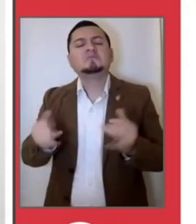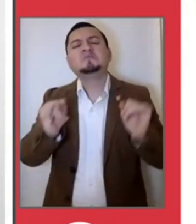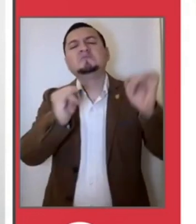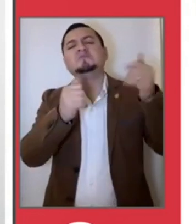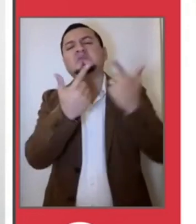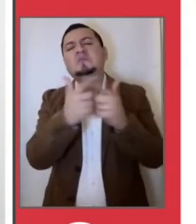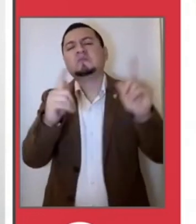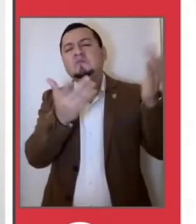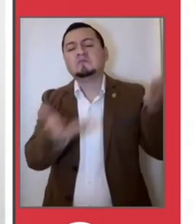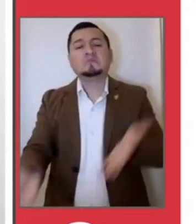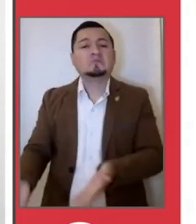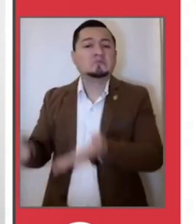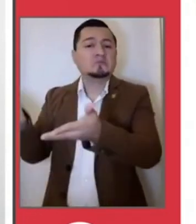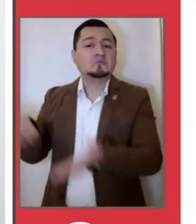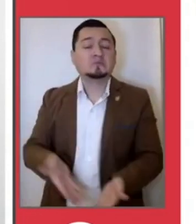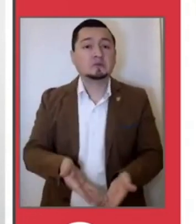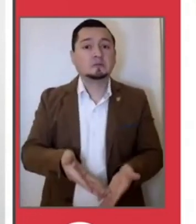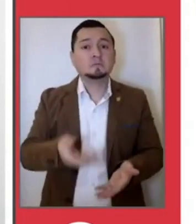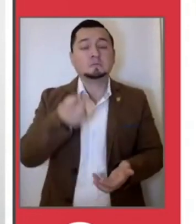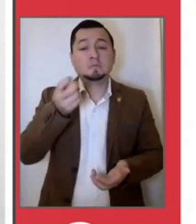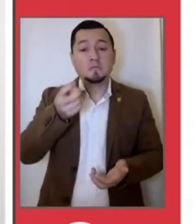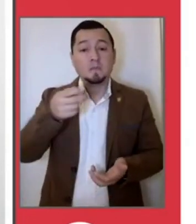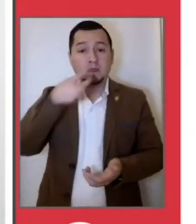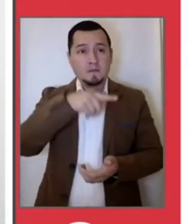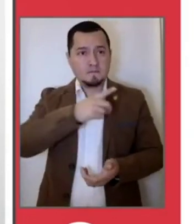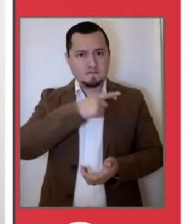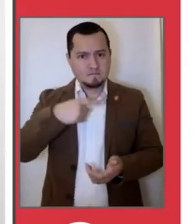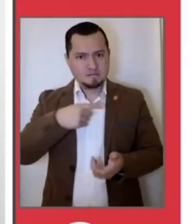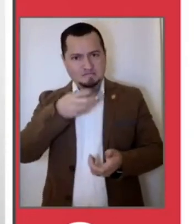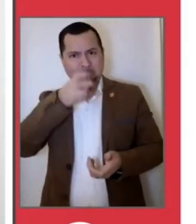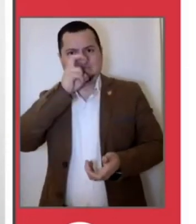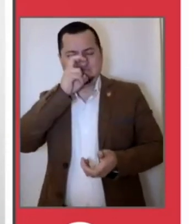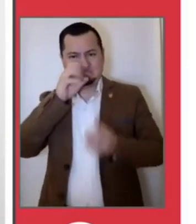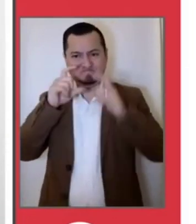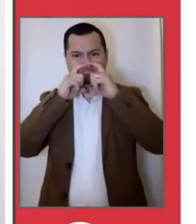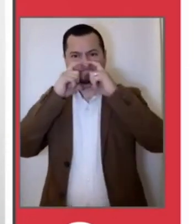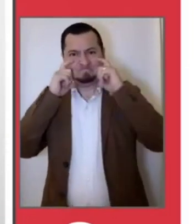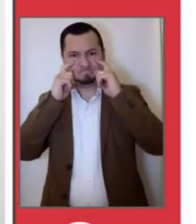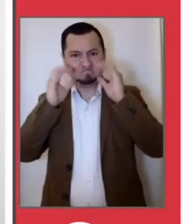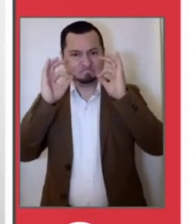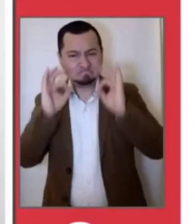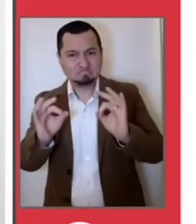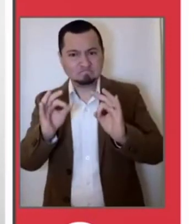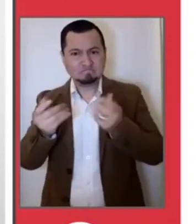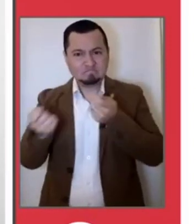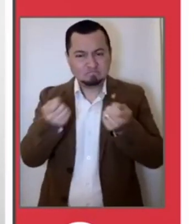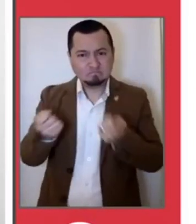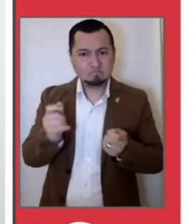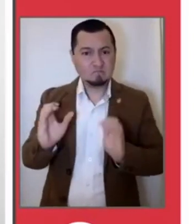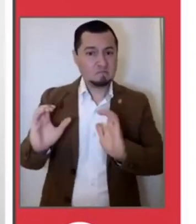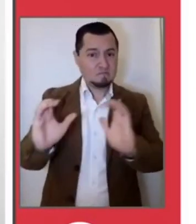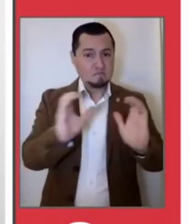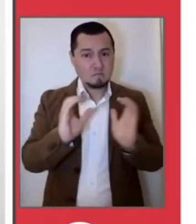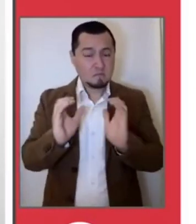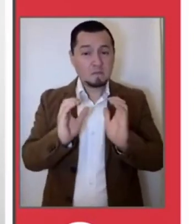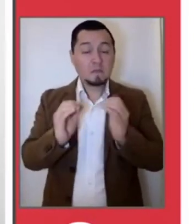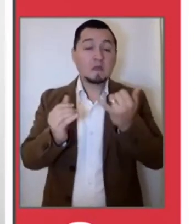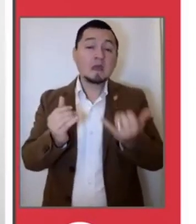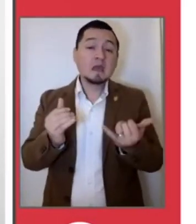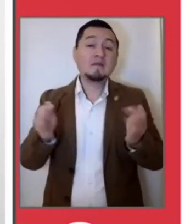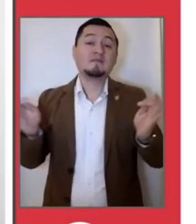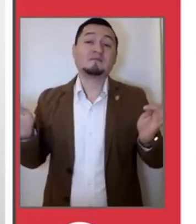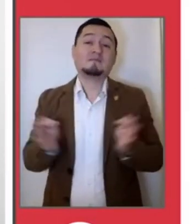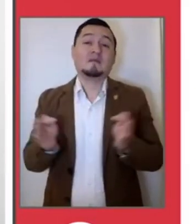un factor que influyó en estos meses, la falta de apego a las medidas sanitarias que ya lo dijimos y sin duda un factor central, el frío.